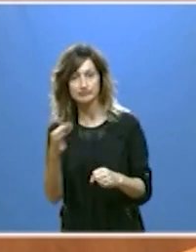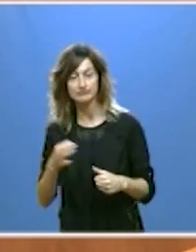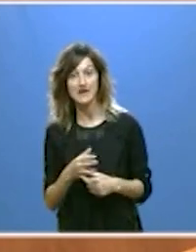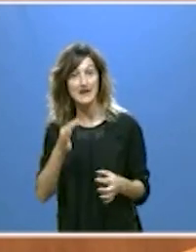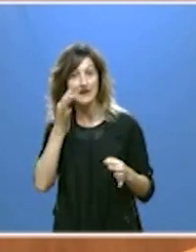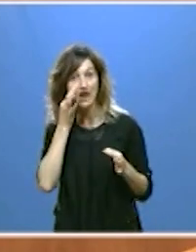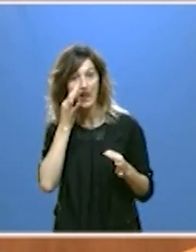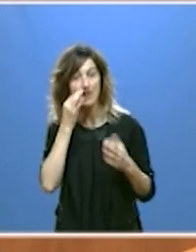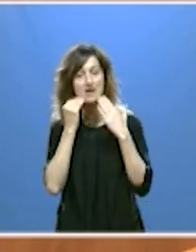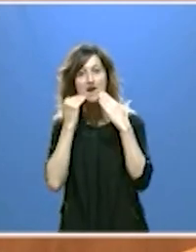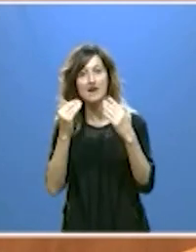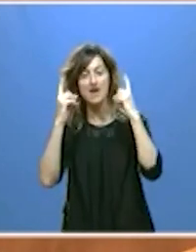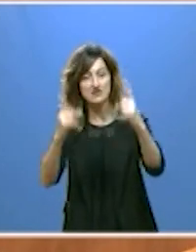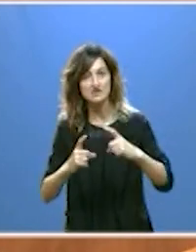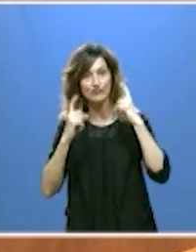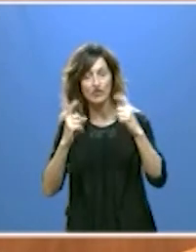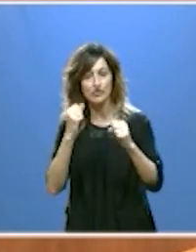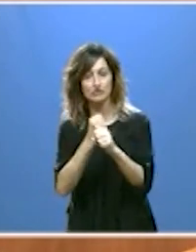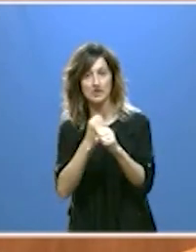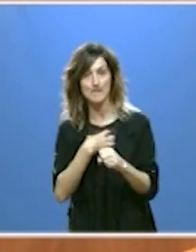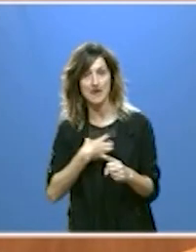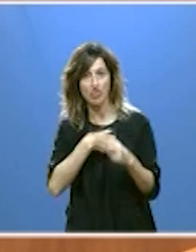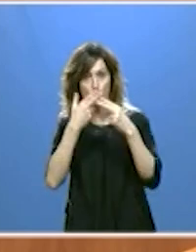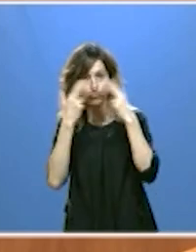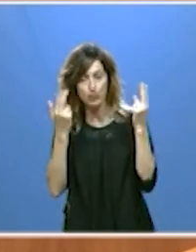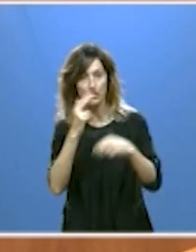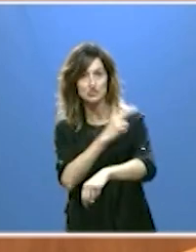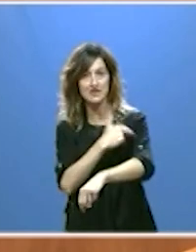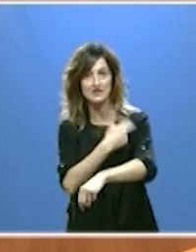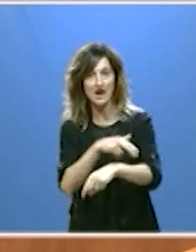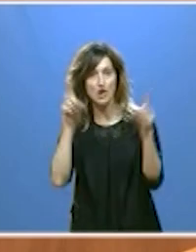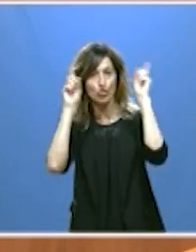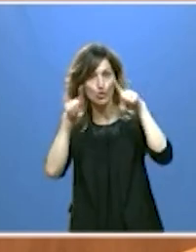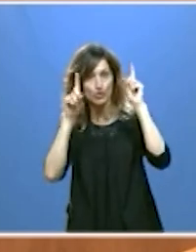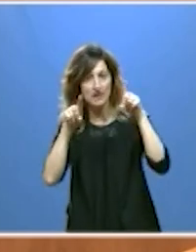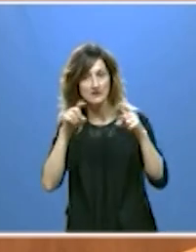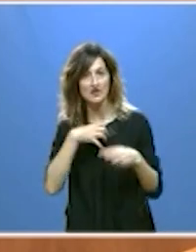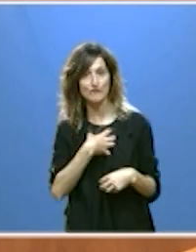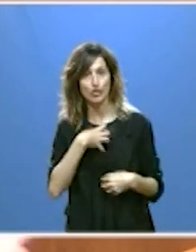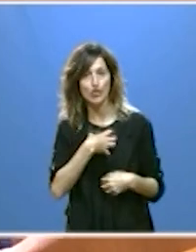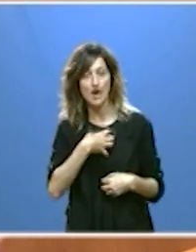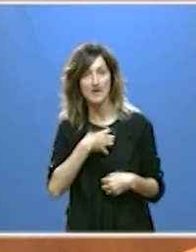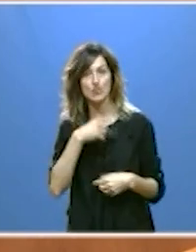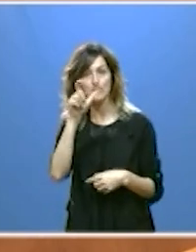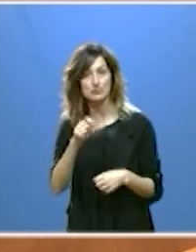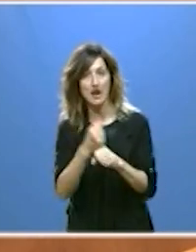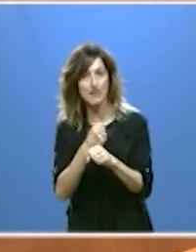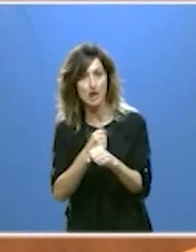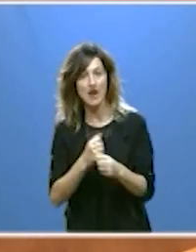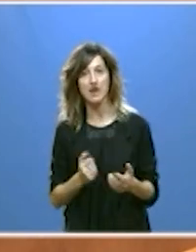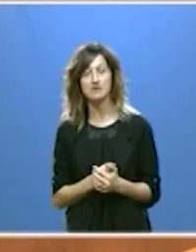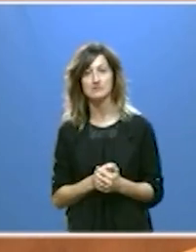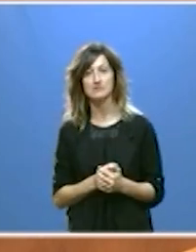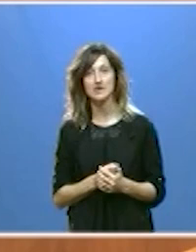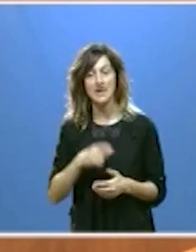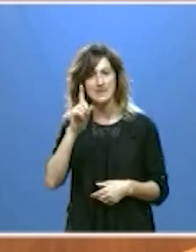realidad gracias al esfuerzo de los empleados públicos, sanitarios, docentes, funcionarios, personal laboral, pero